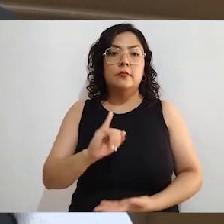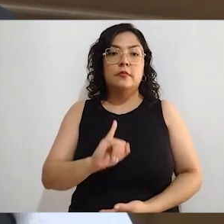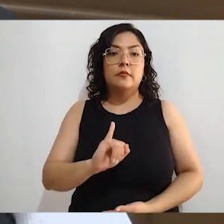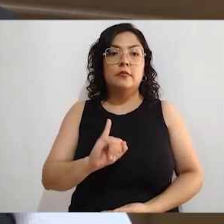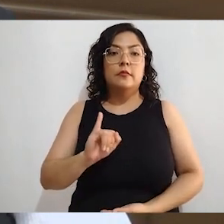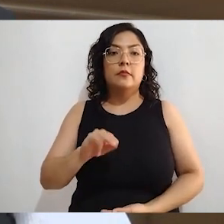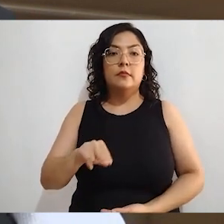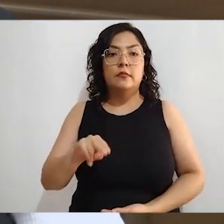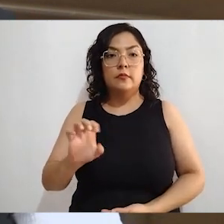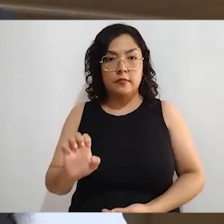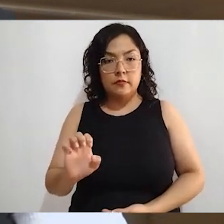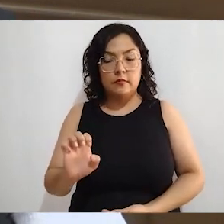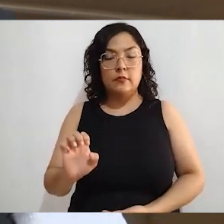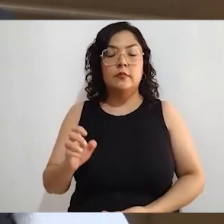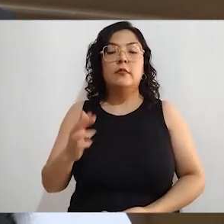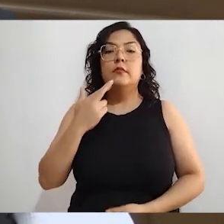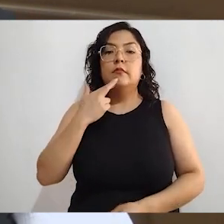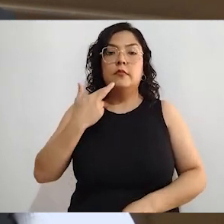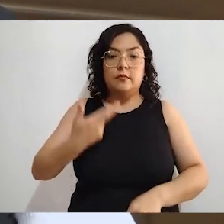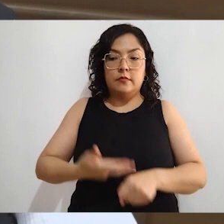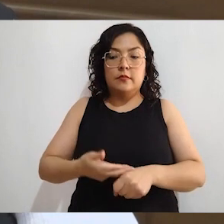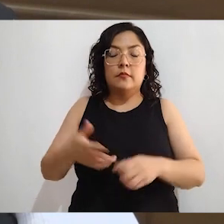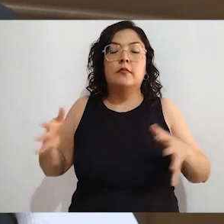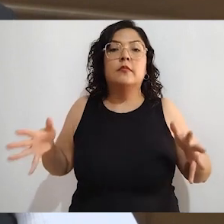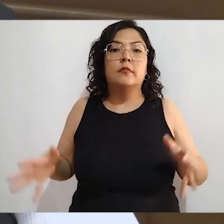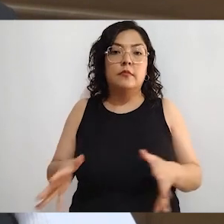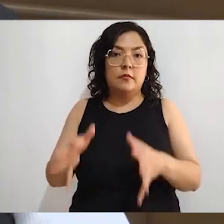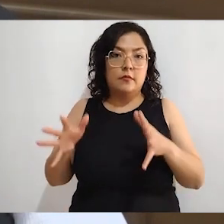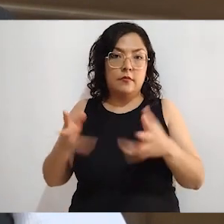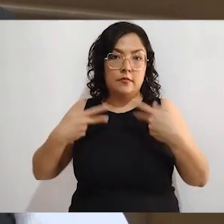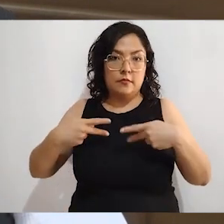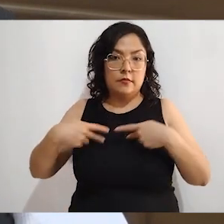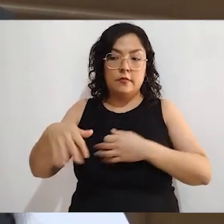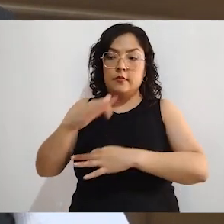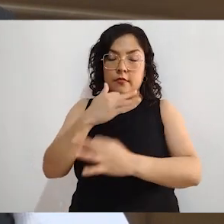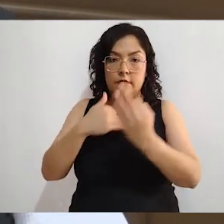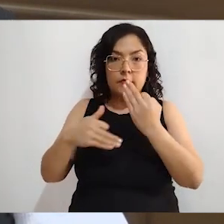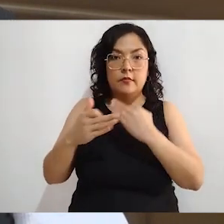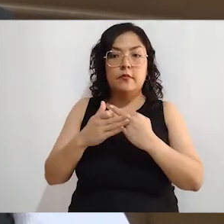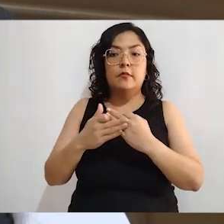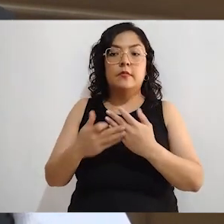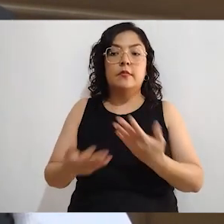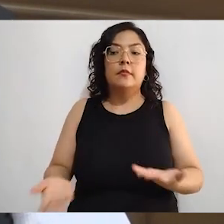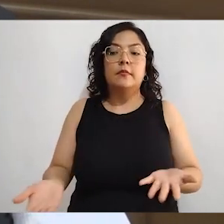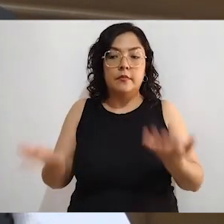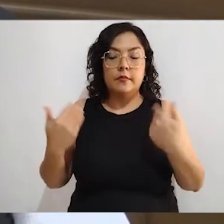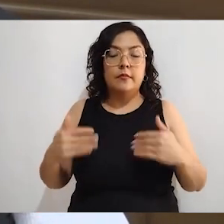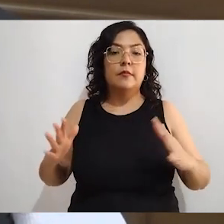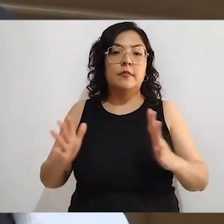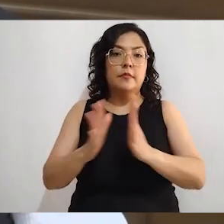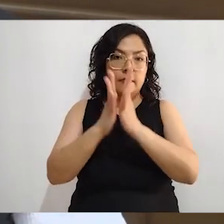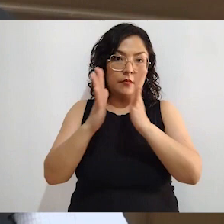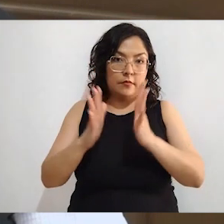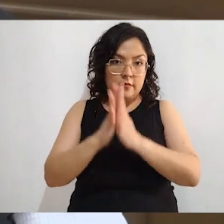genera un programa de participación ciudadana en donde en principio se hace un plan de trabajo,